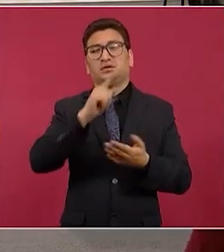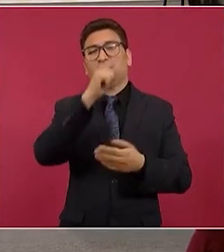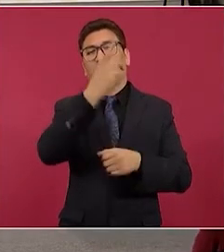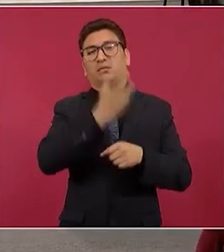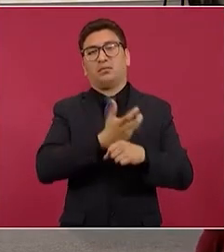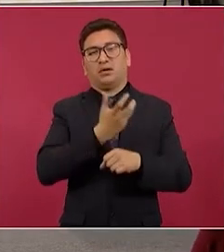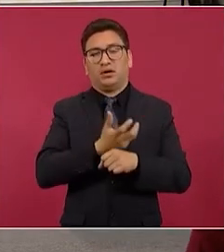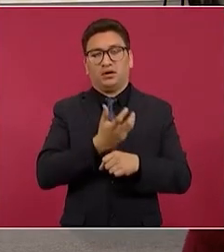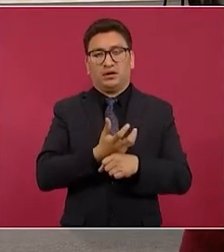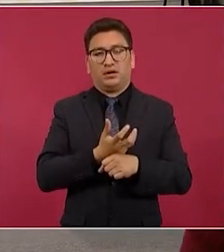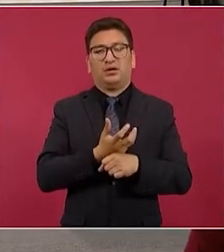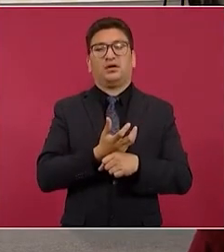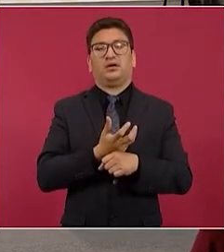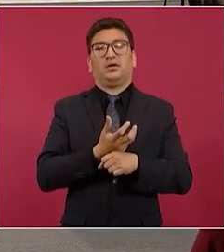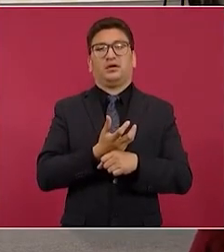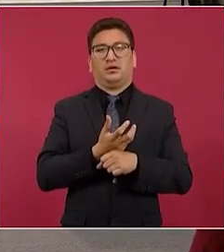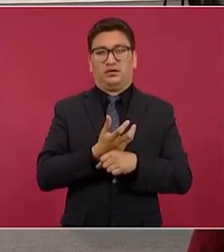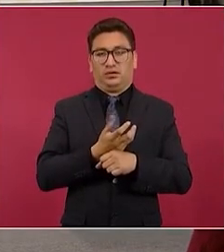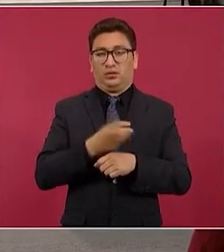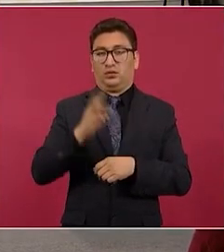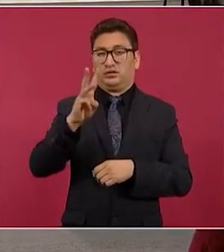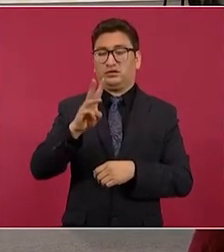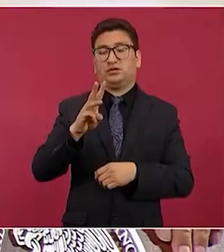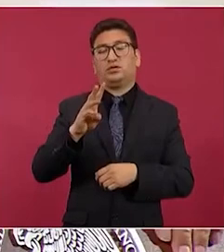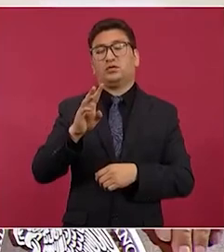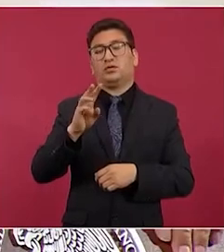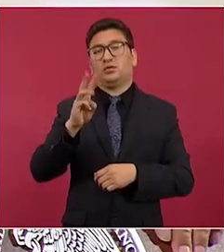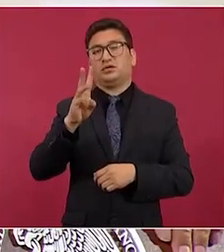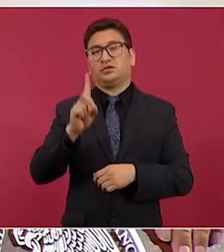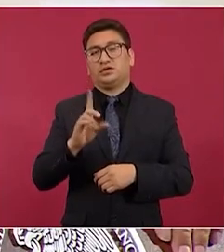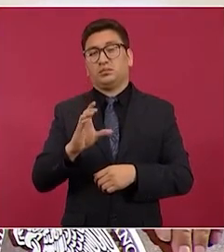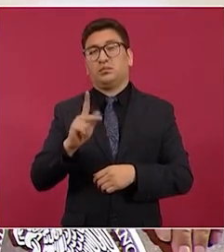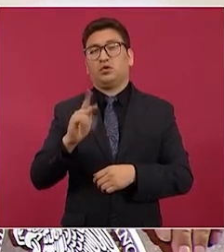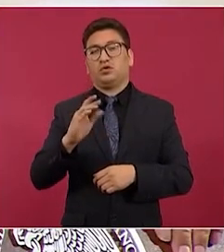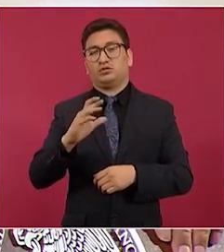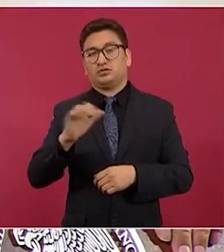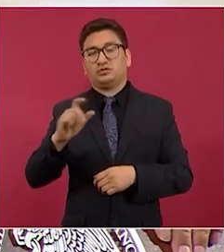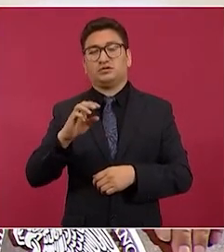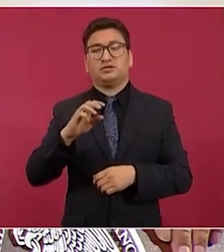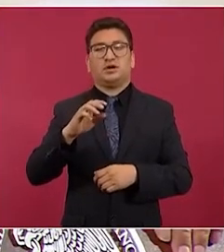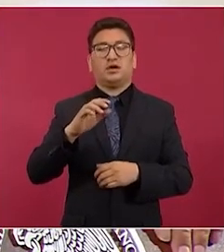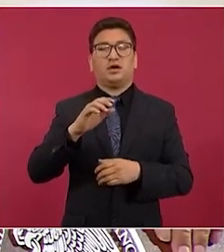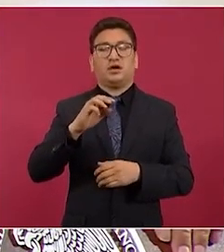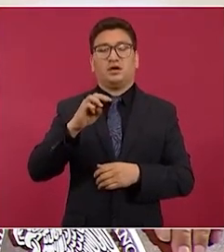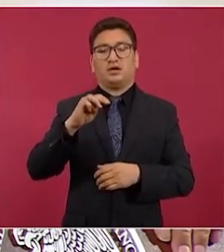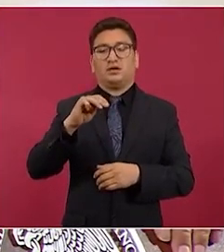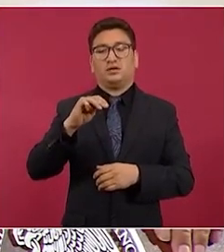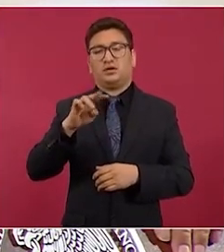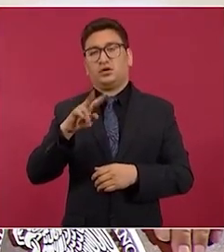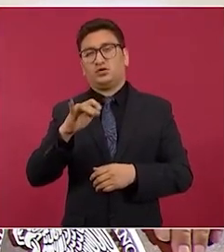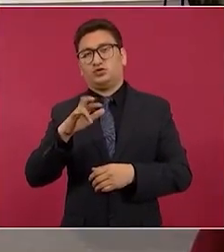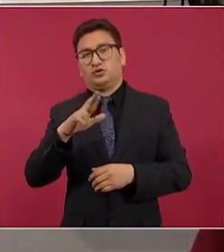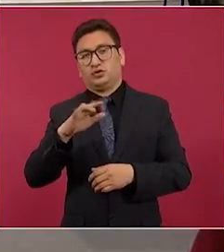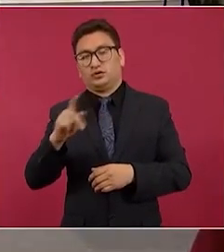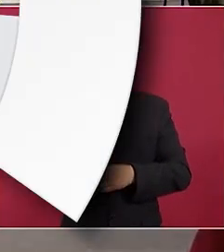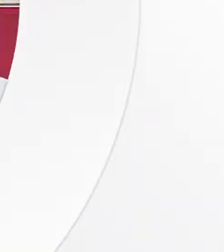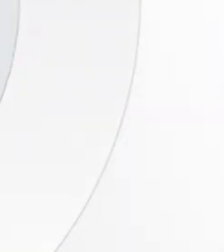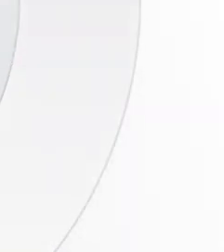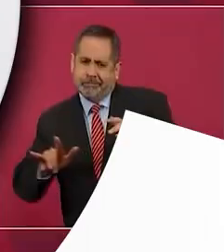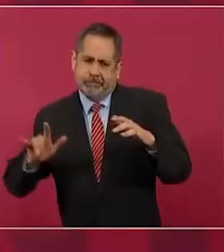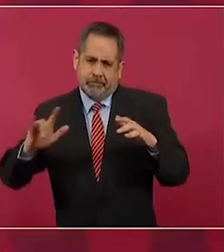Unidos, el Washington Don Post, el New York Dine, el Wall Street Journal.